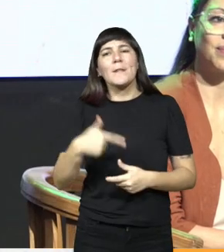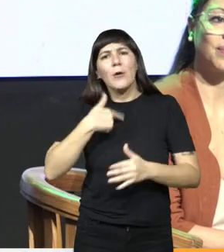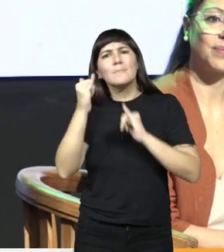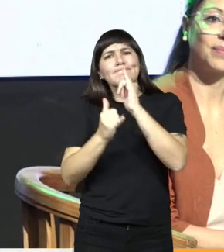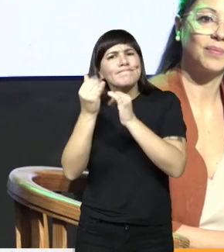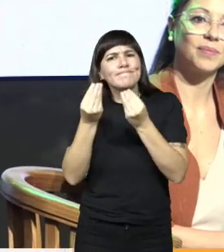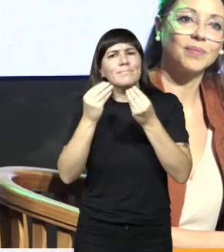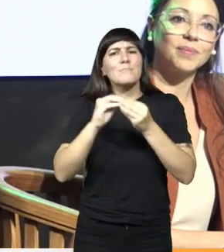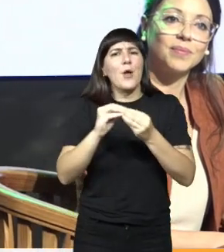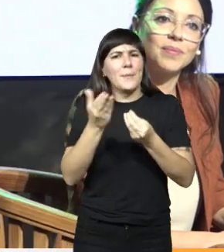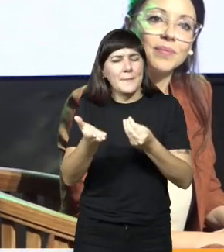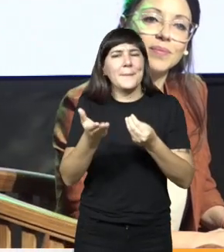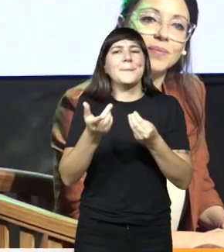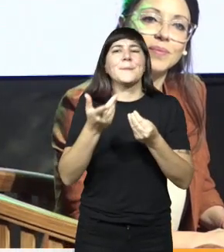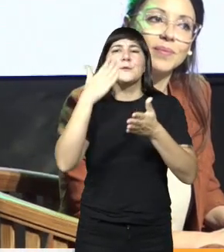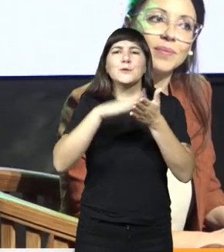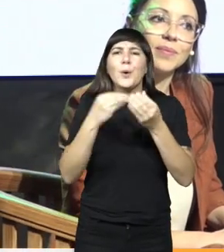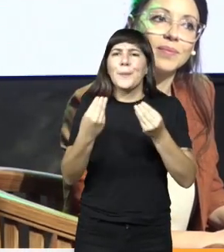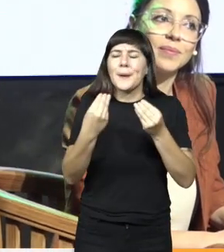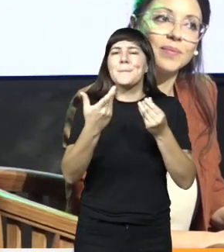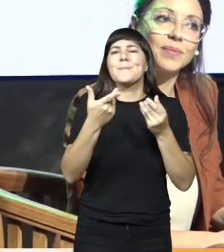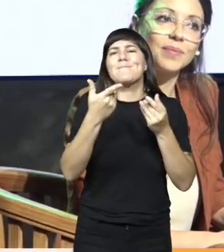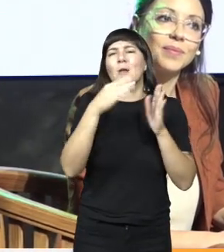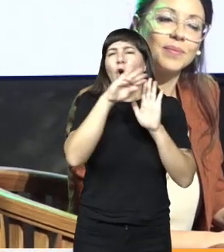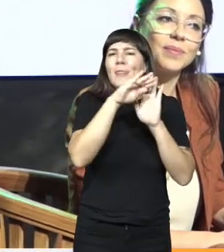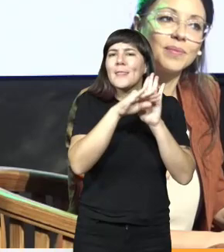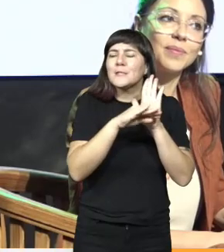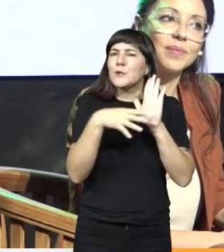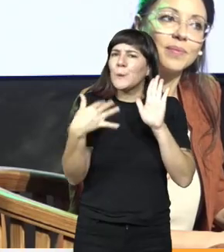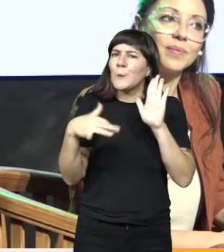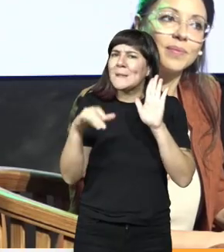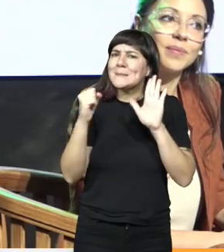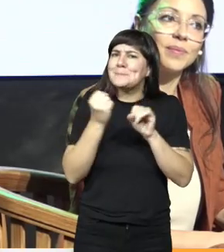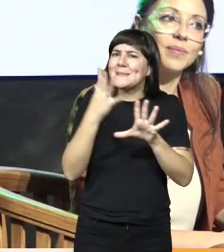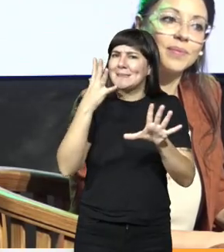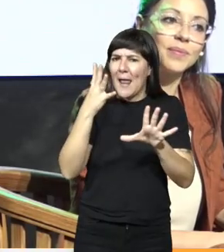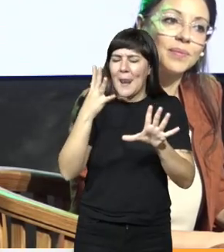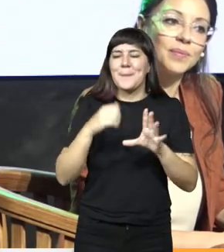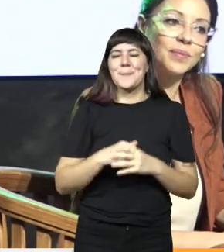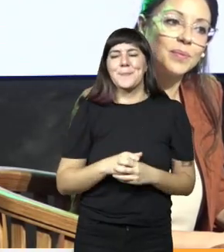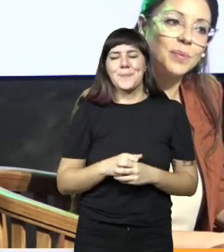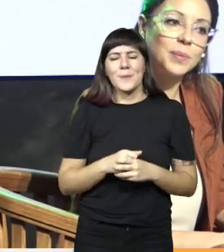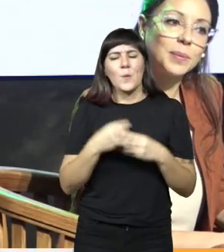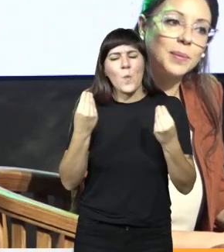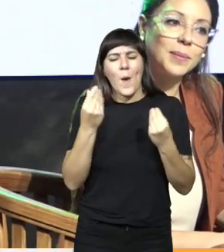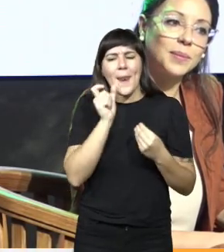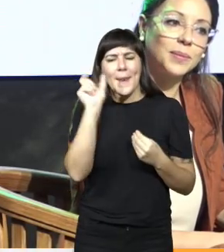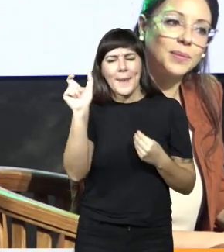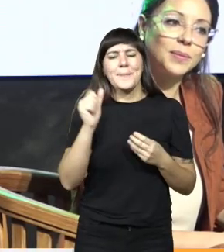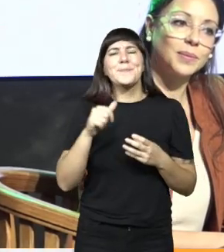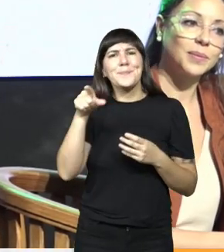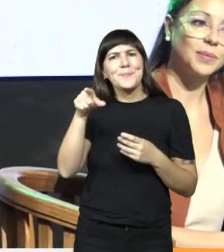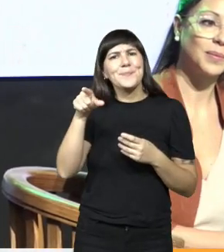una problemática que tiene que ver con la condición especial que tiene nuestra provincia, que es la insularidad. Y a partir de ahí,